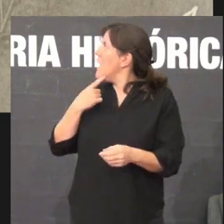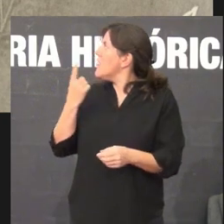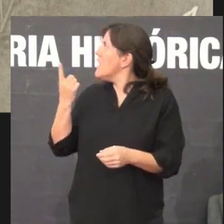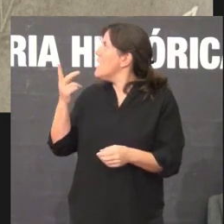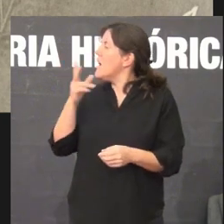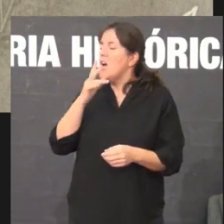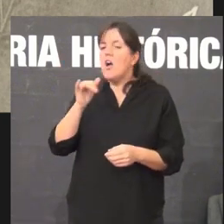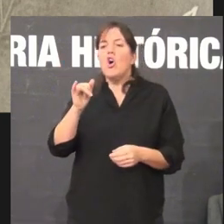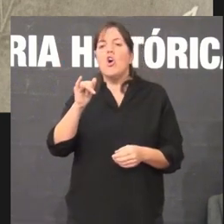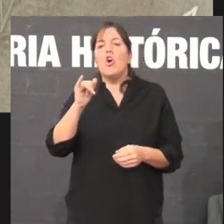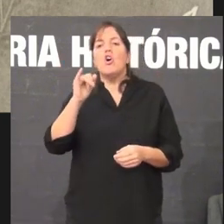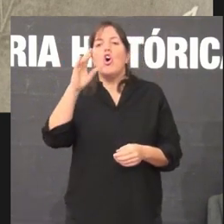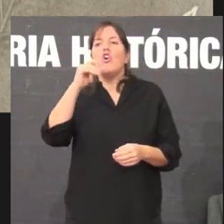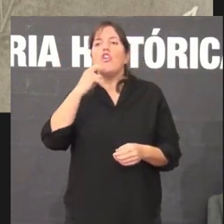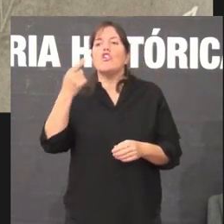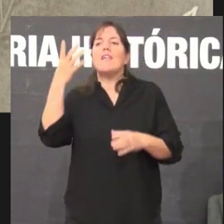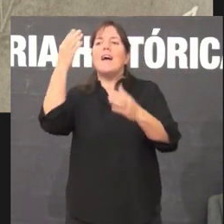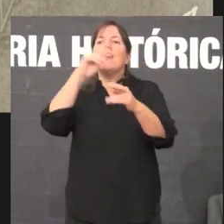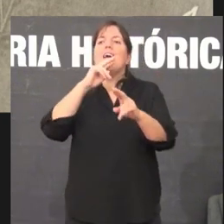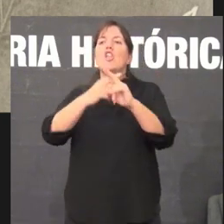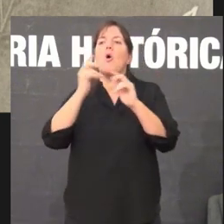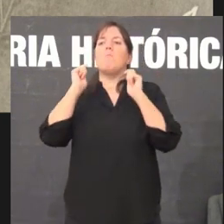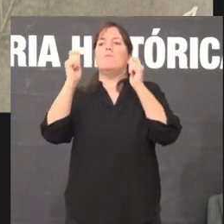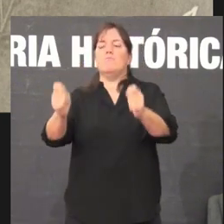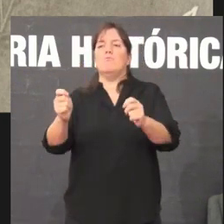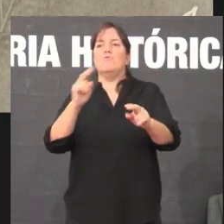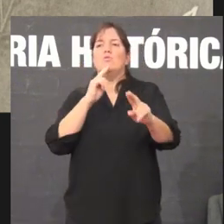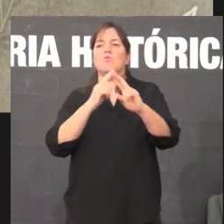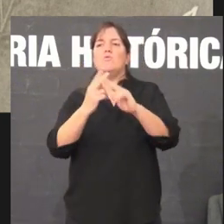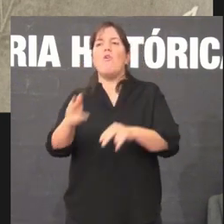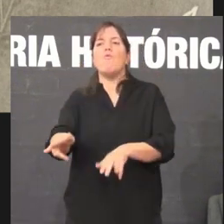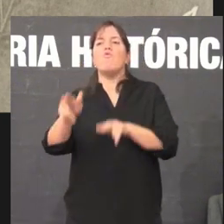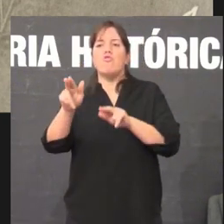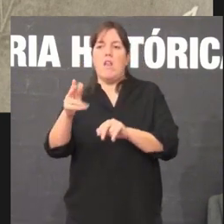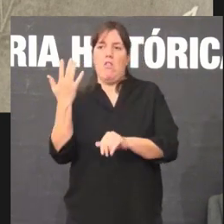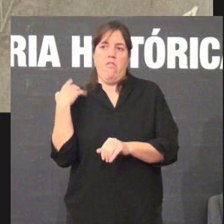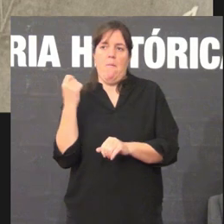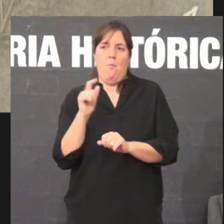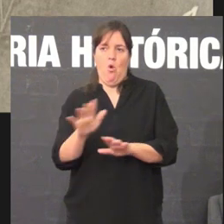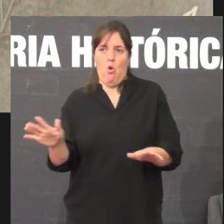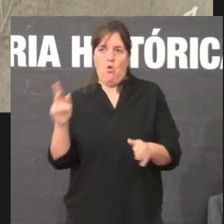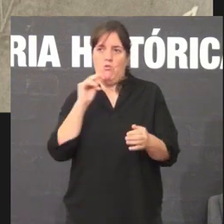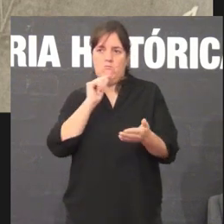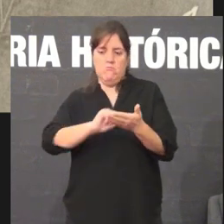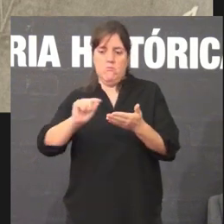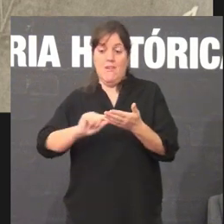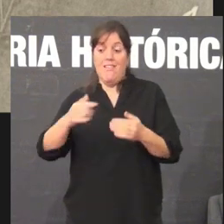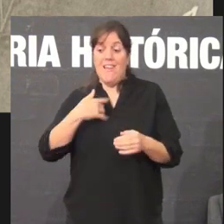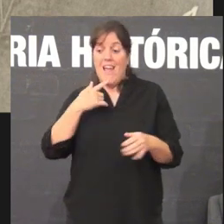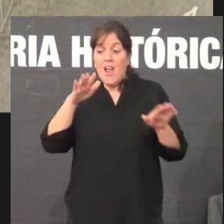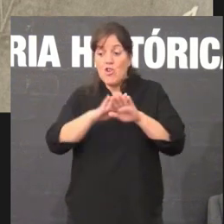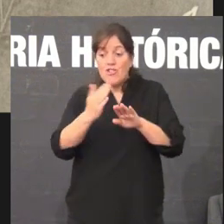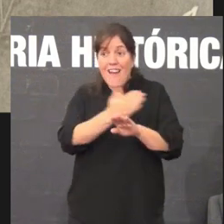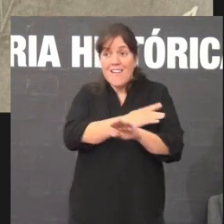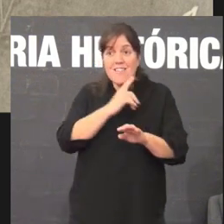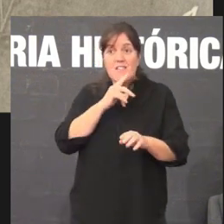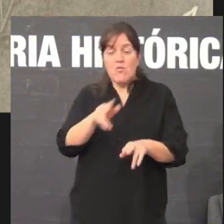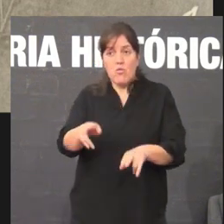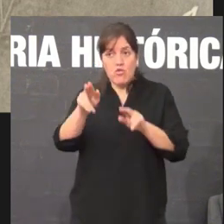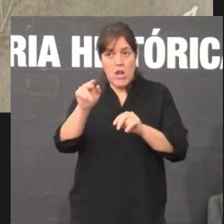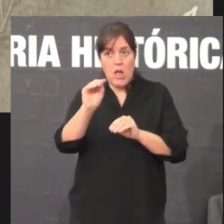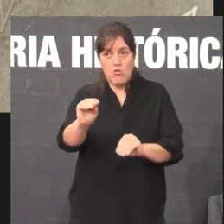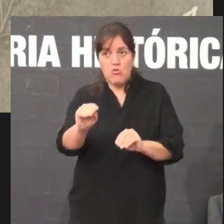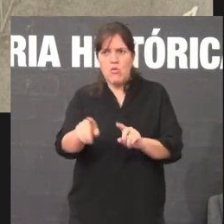do nome de Alexandre Bóveda, pouco despois de ser fusilado. De feito, na noite antes de ser fusilado, Alexandre Bóveda, como sabedes,